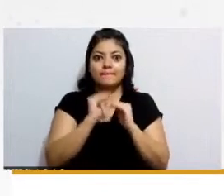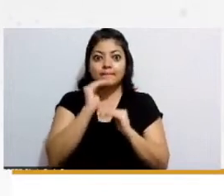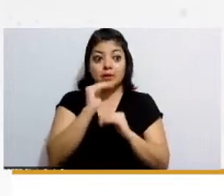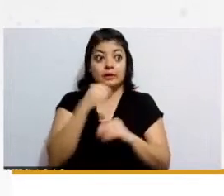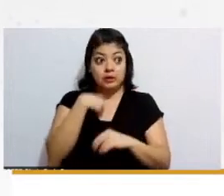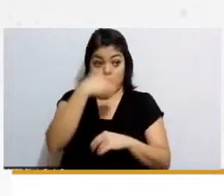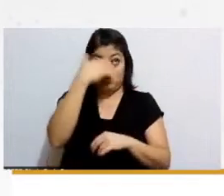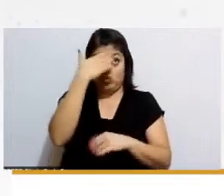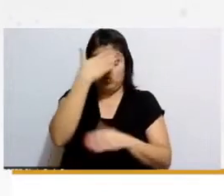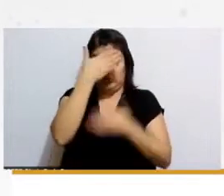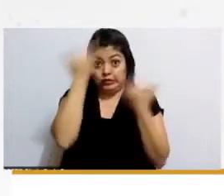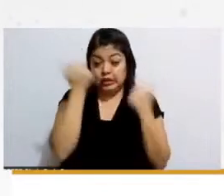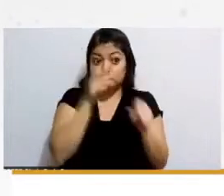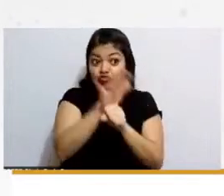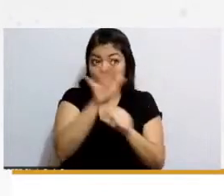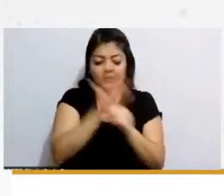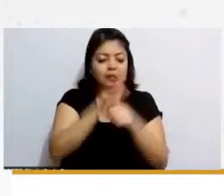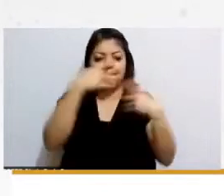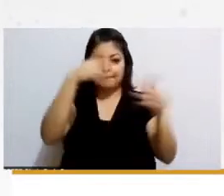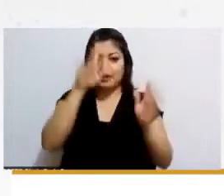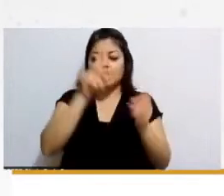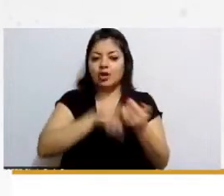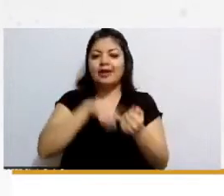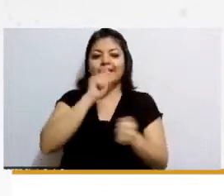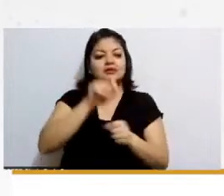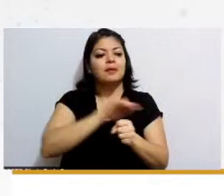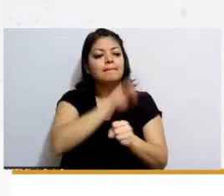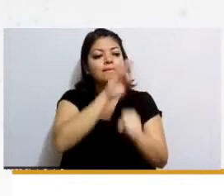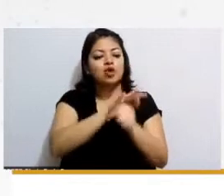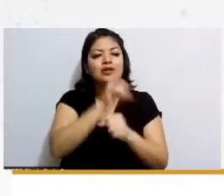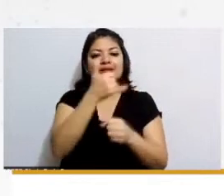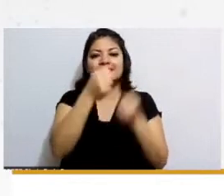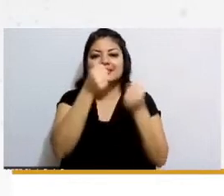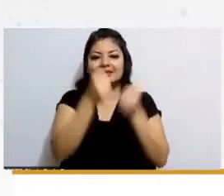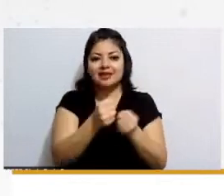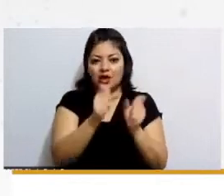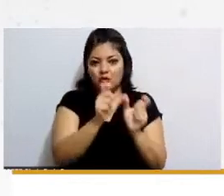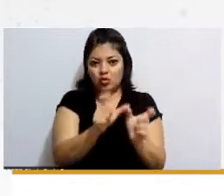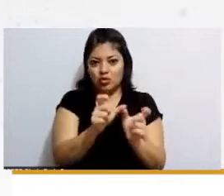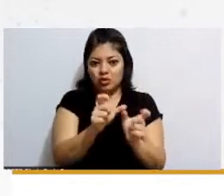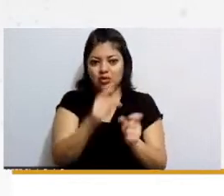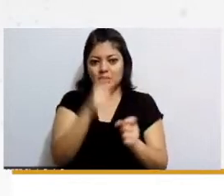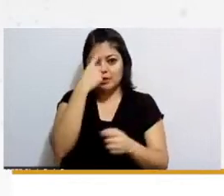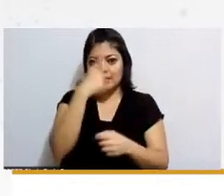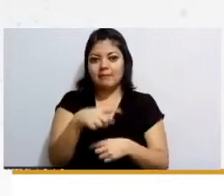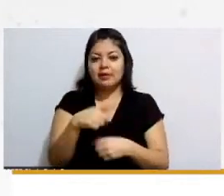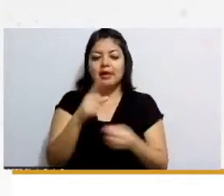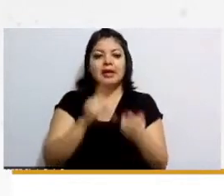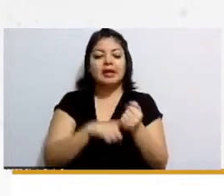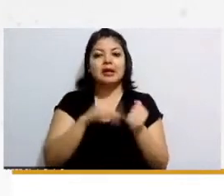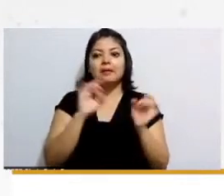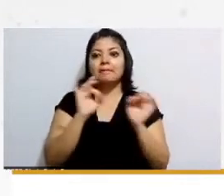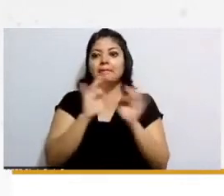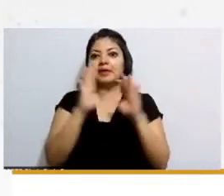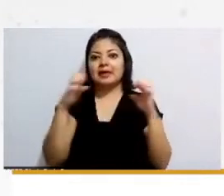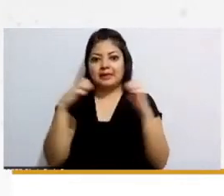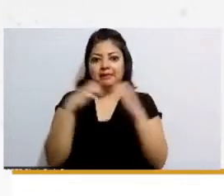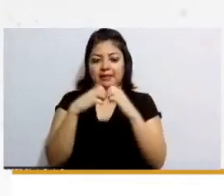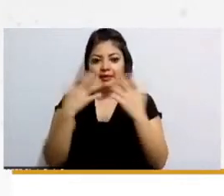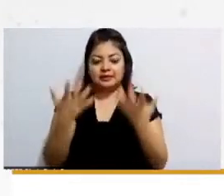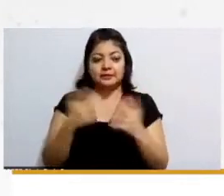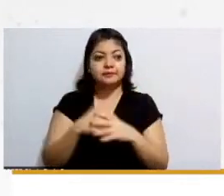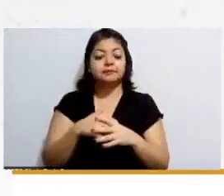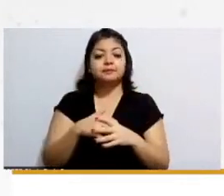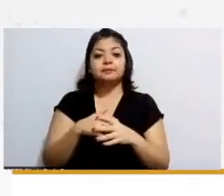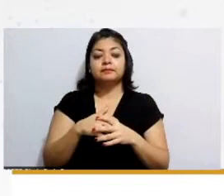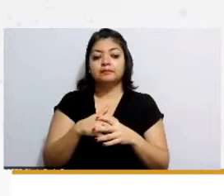pero mayor en relación con las medidas de protección y seguridad para casos para casos de emergencia ahora sí que